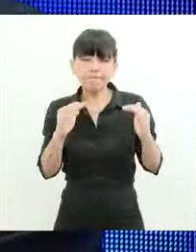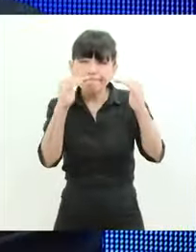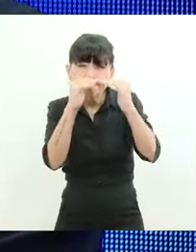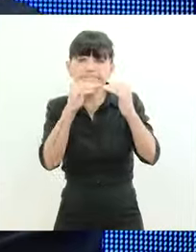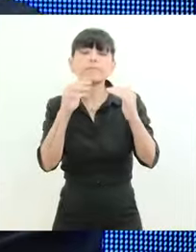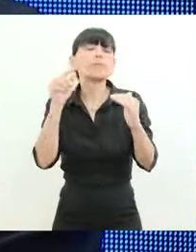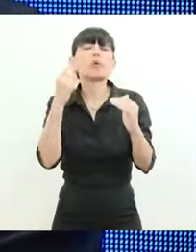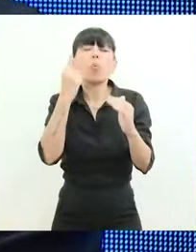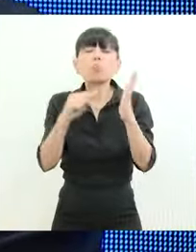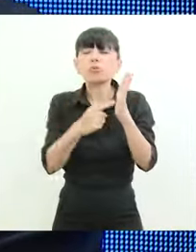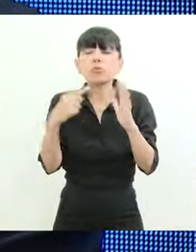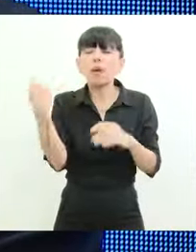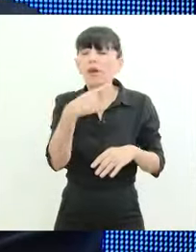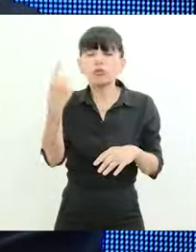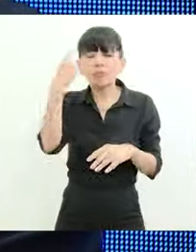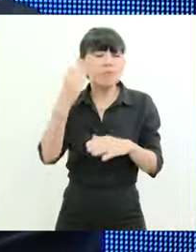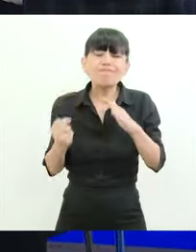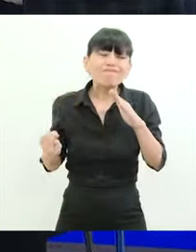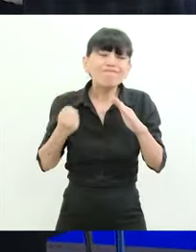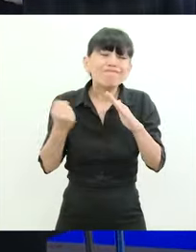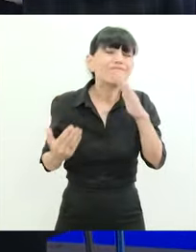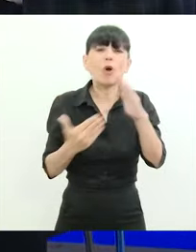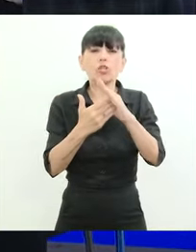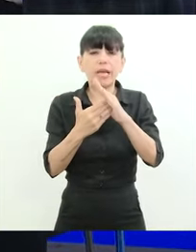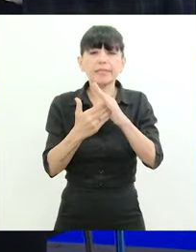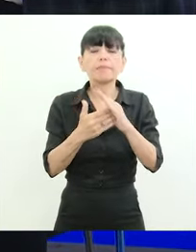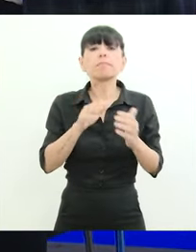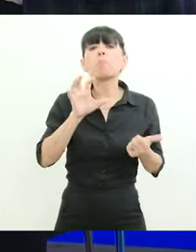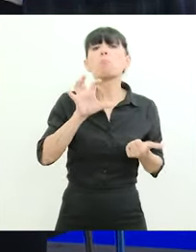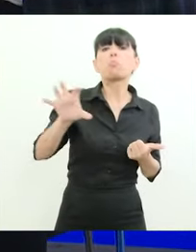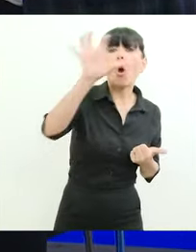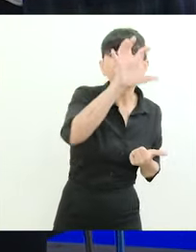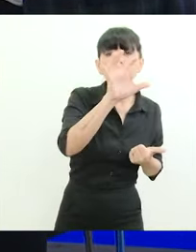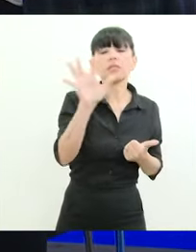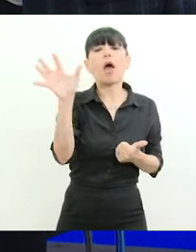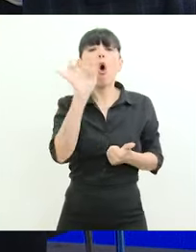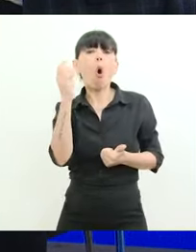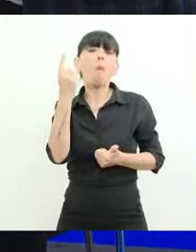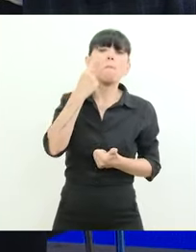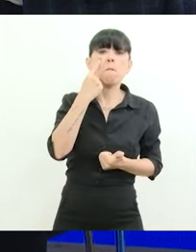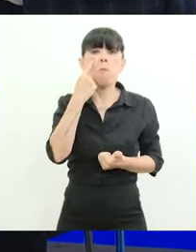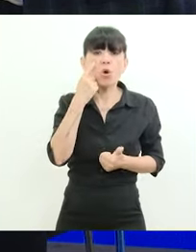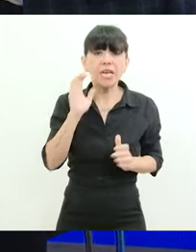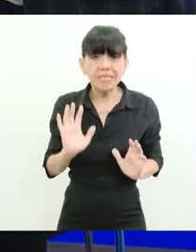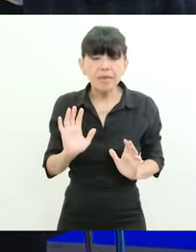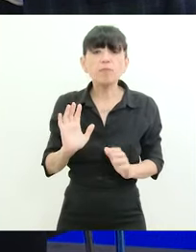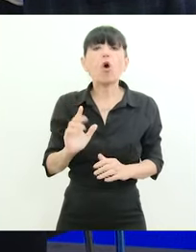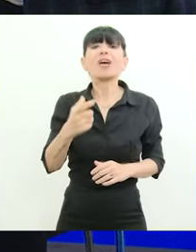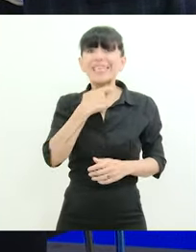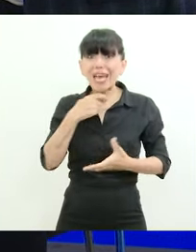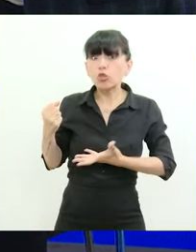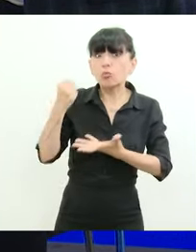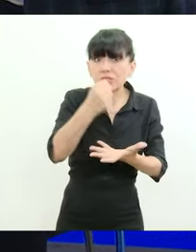central para nosotros que es que la provincia o el municipio que quiera recibir el subsidio adhiera a la SUBE